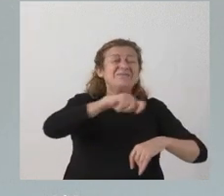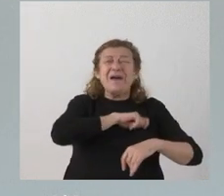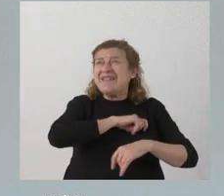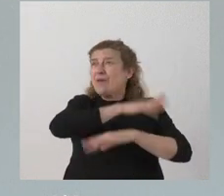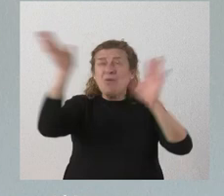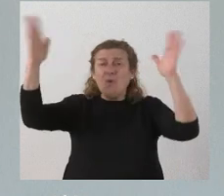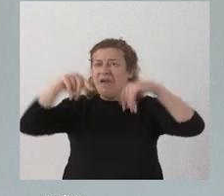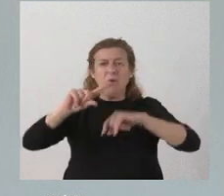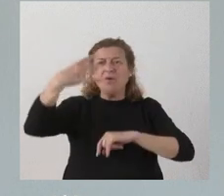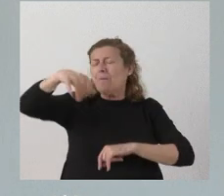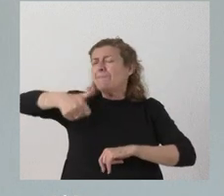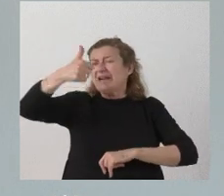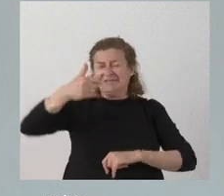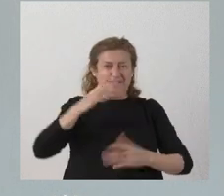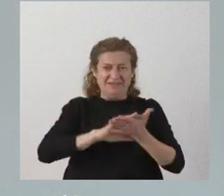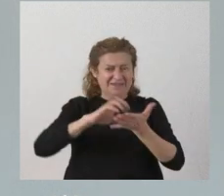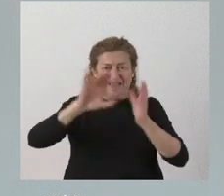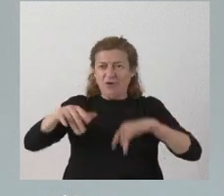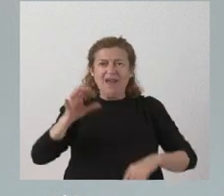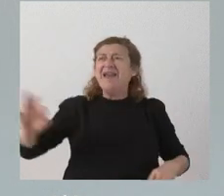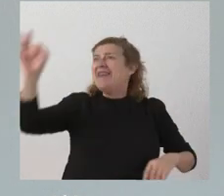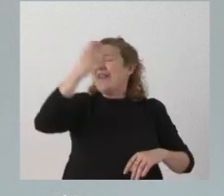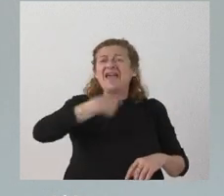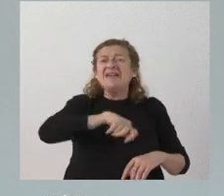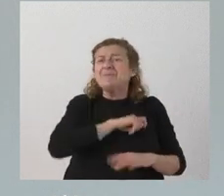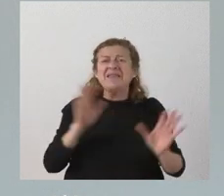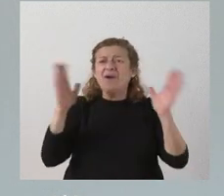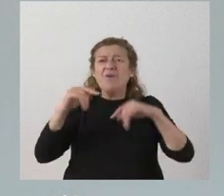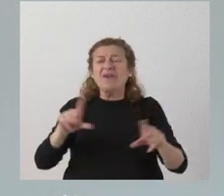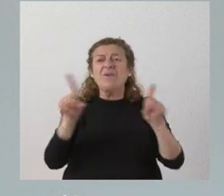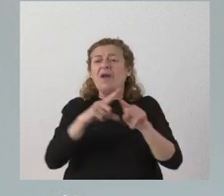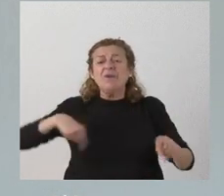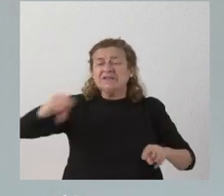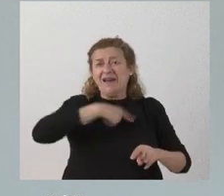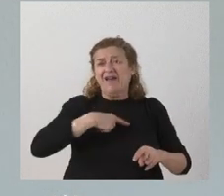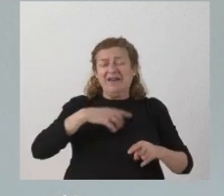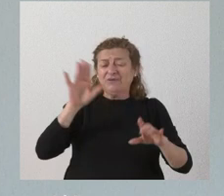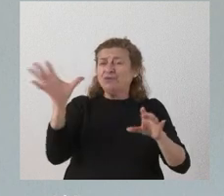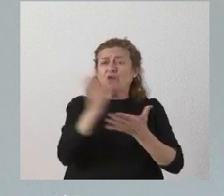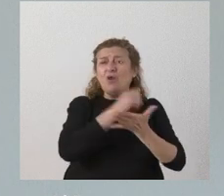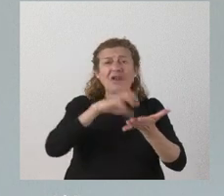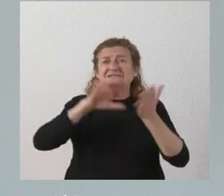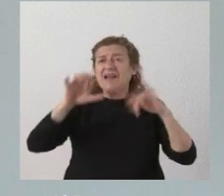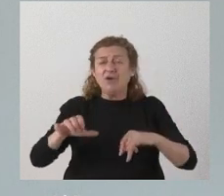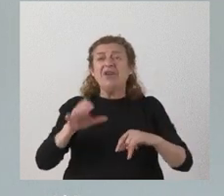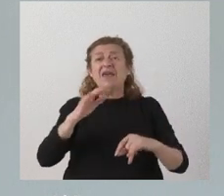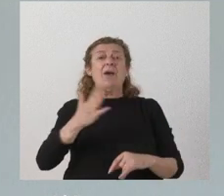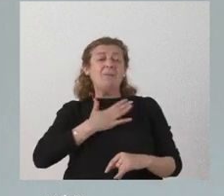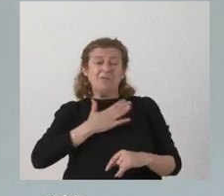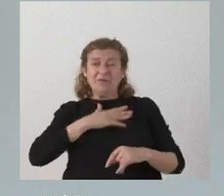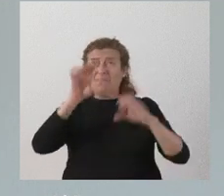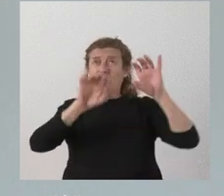lo tiene Castilla y León nadie tiene en España tanto patrimonio histórico como lo tiene nuestra comunidad autónoma en términos de bienes inmuebles